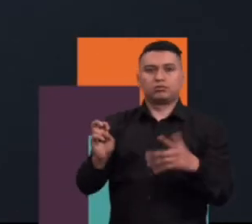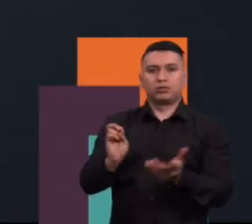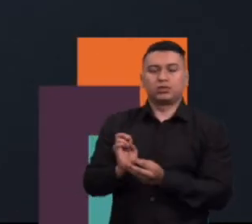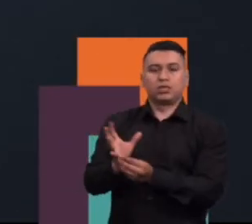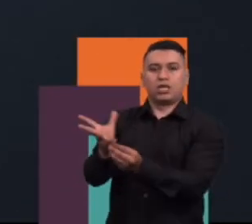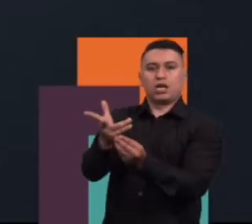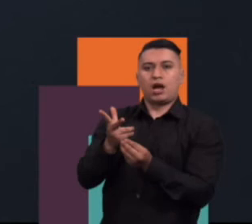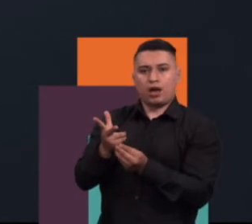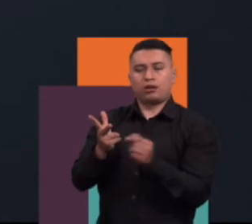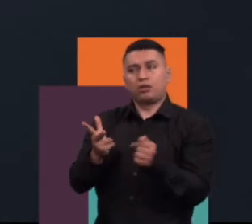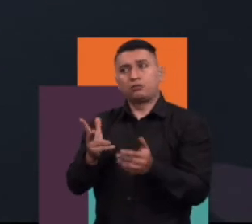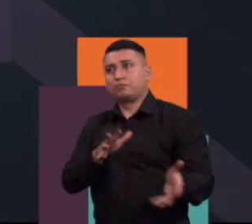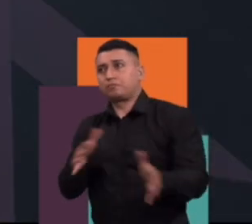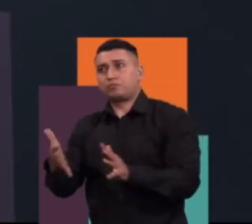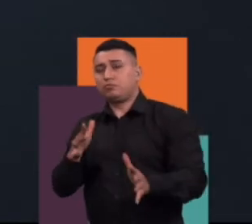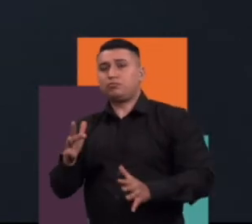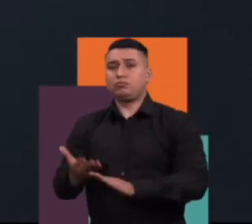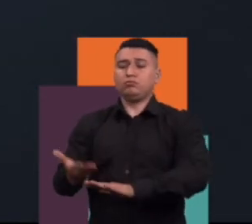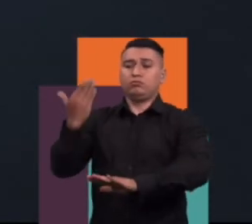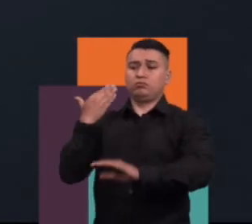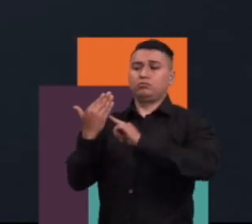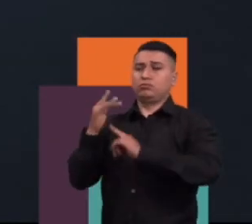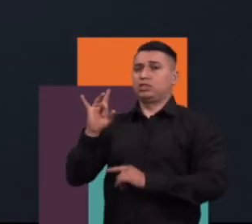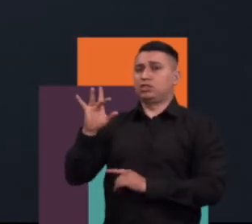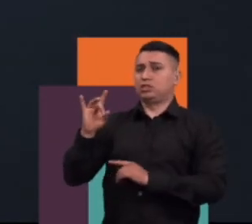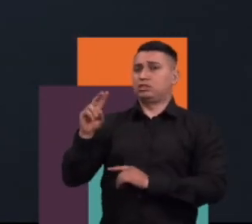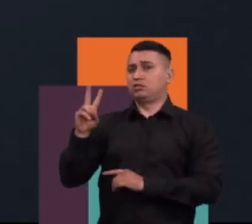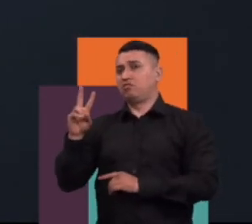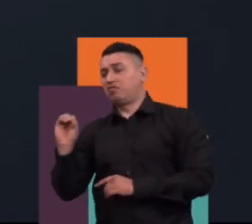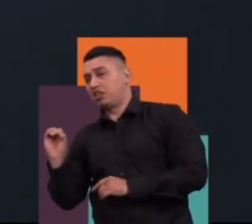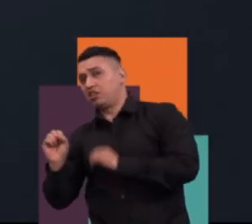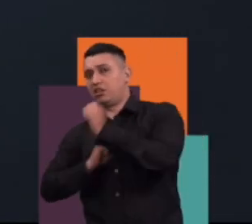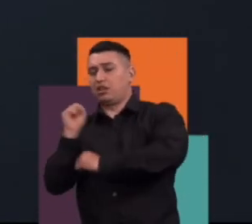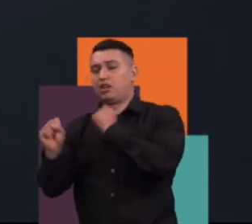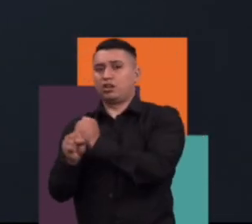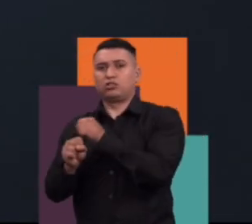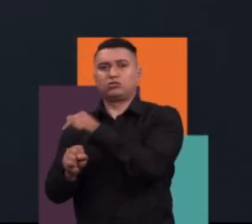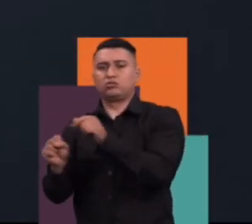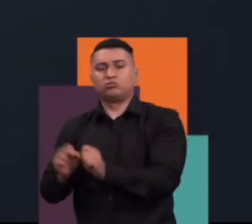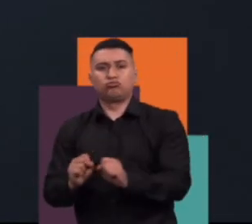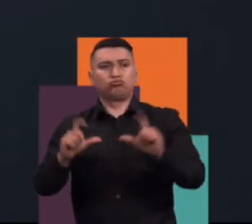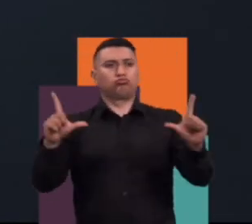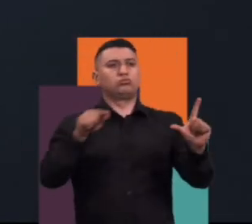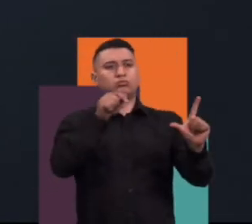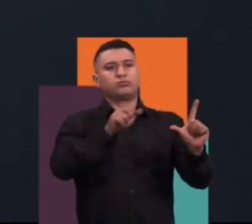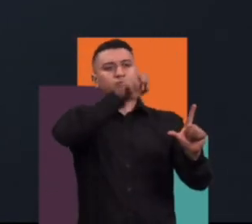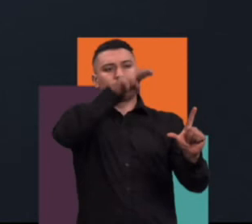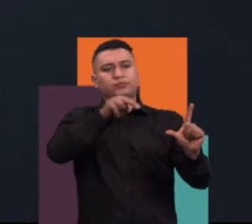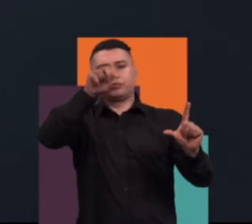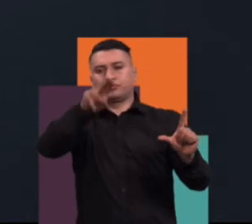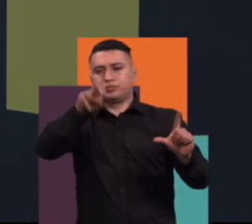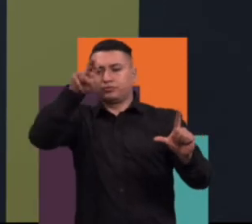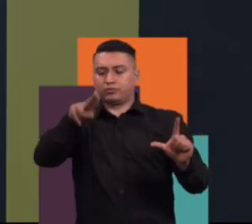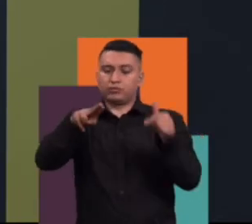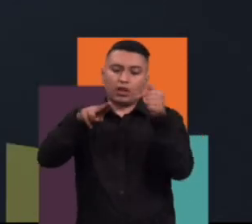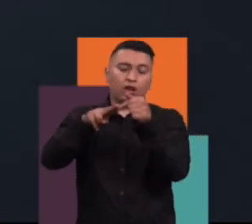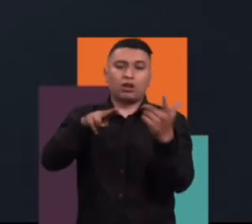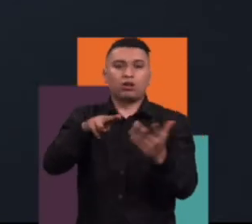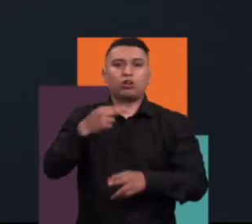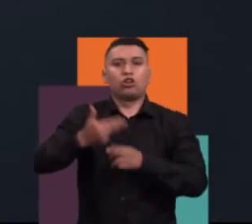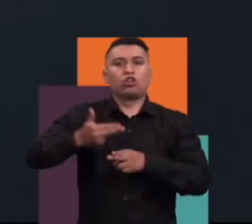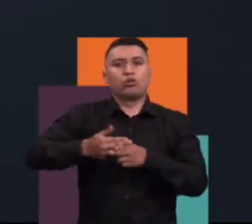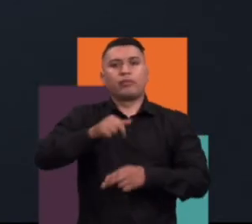Bueno, recientemente, bueno, es un movimiento que debe tener unos 15, 20 años, ha resurgido la acuarela como un método pictórico más popular,